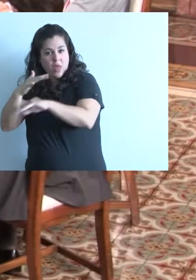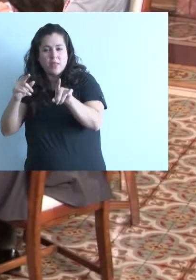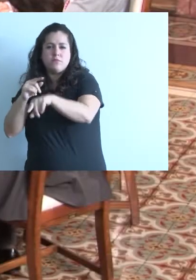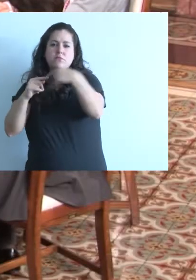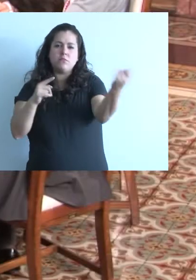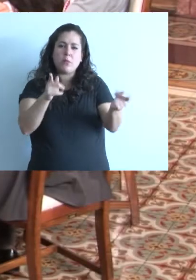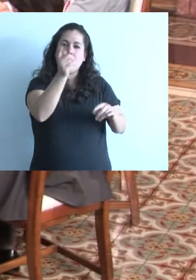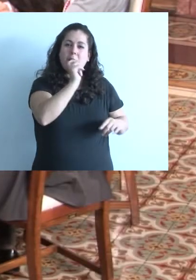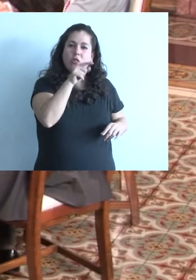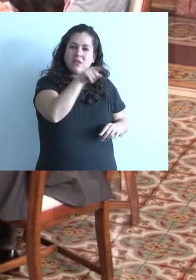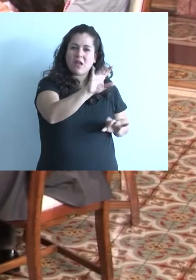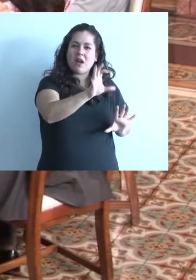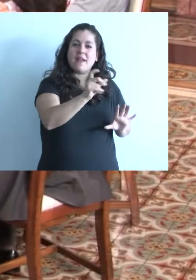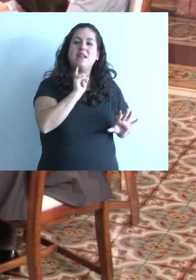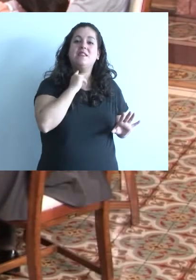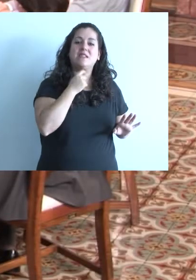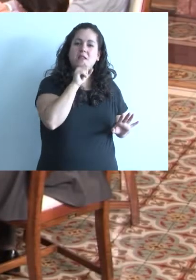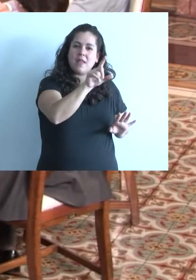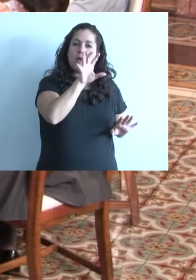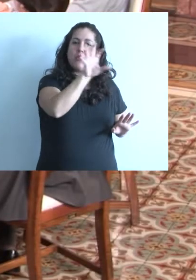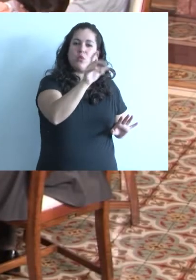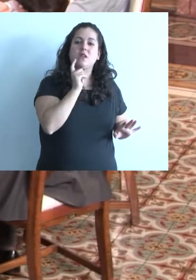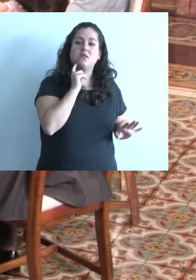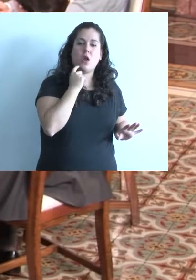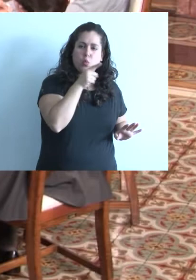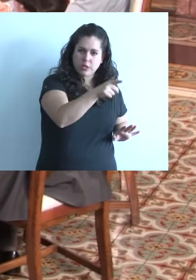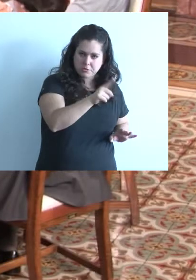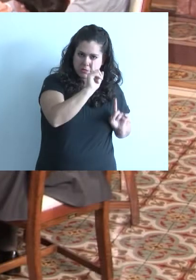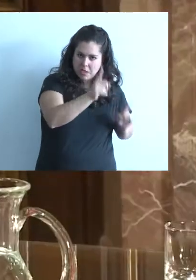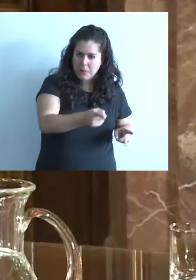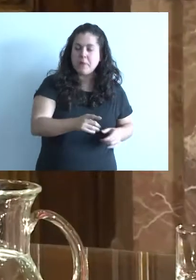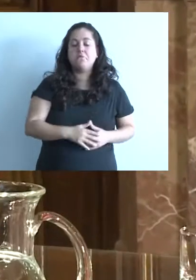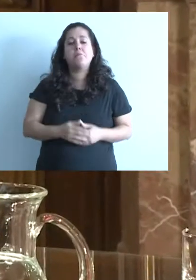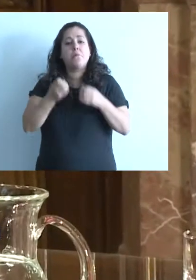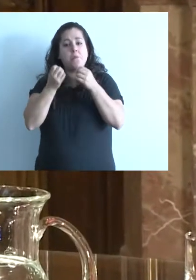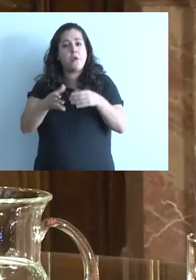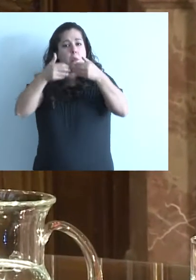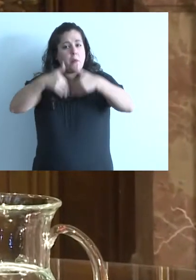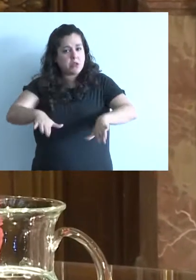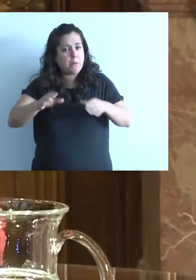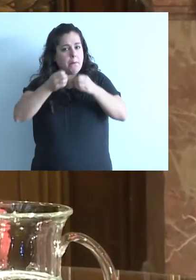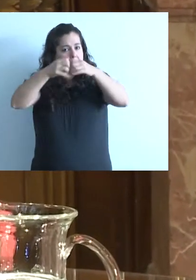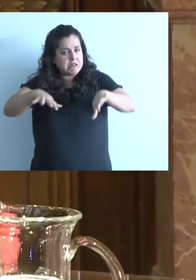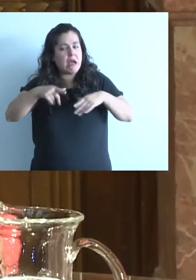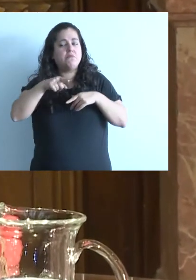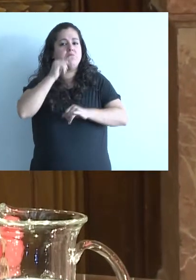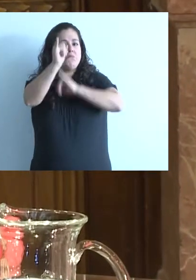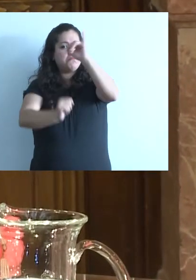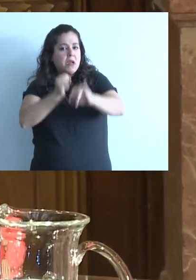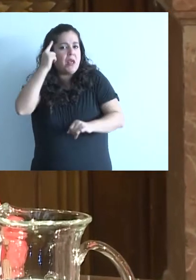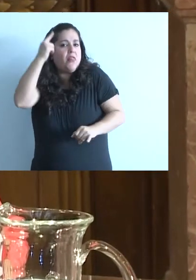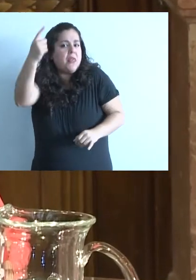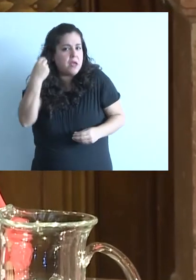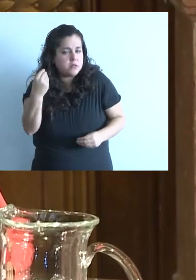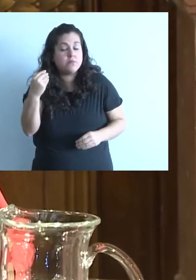Allí está. Y Matías Cevale, de Canal 13 de San Luis también. Bueno, vamos a comenzar a desarrollar estas ideas.